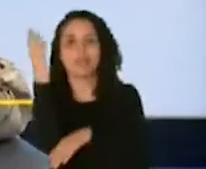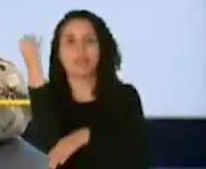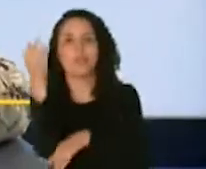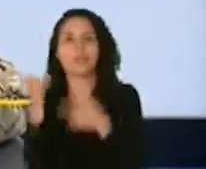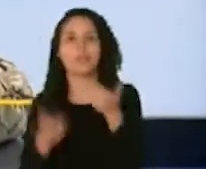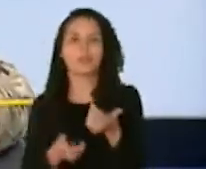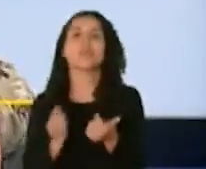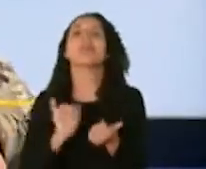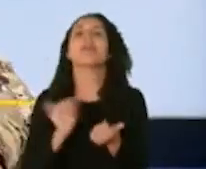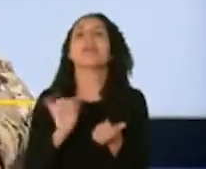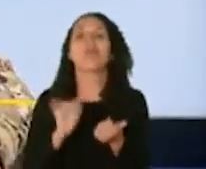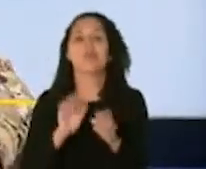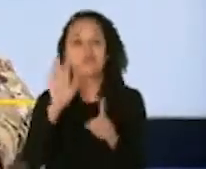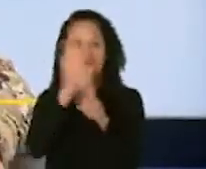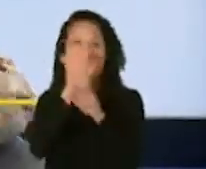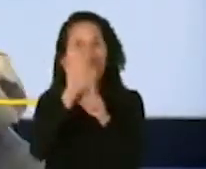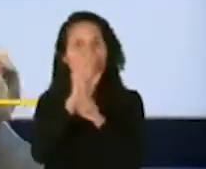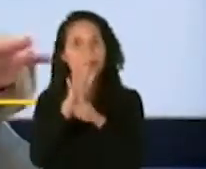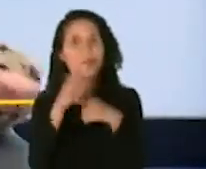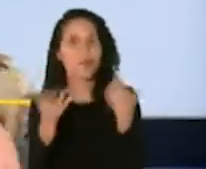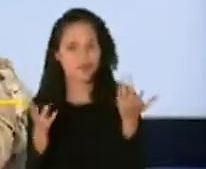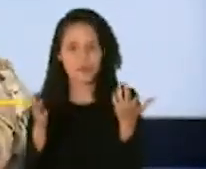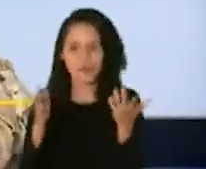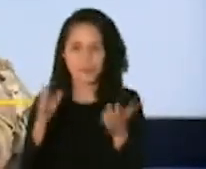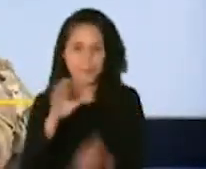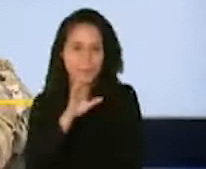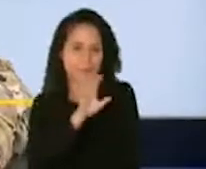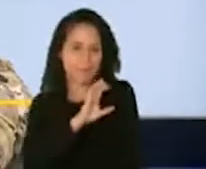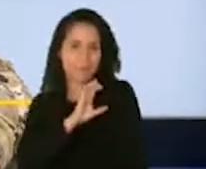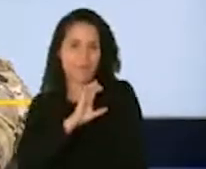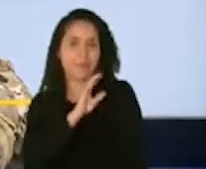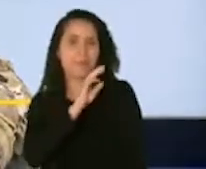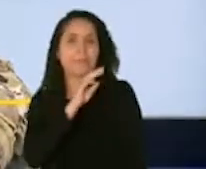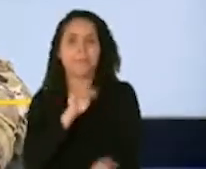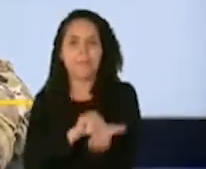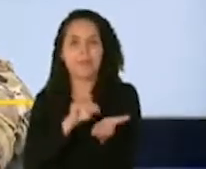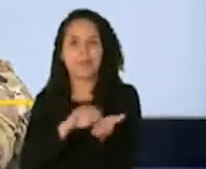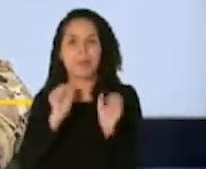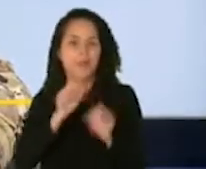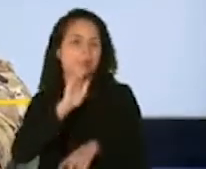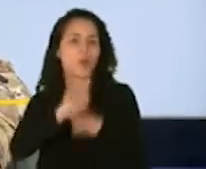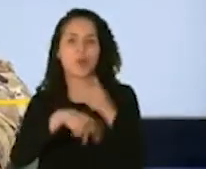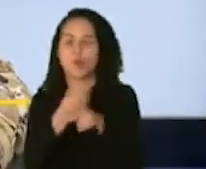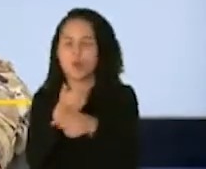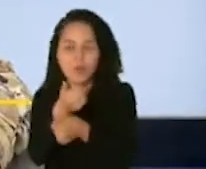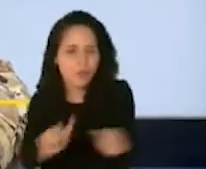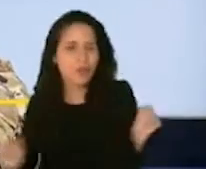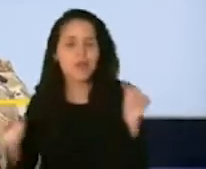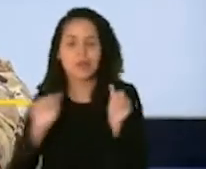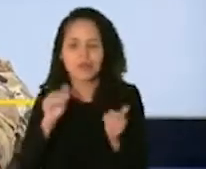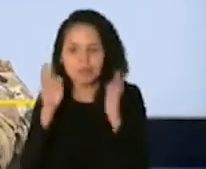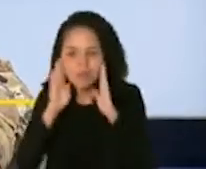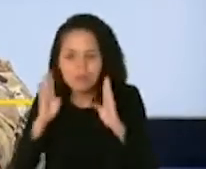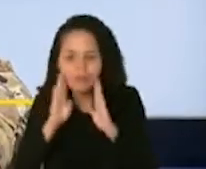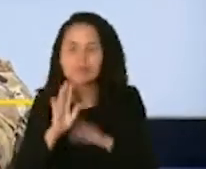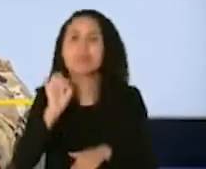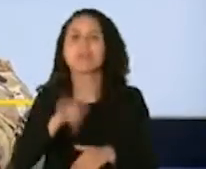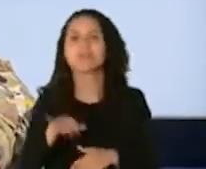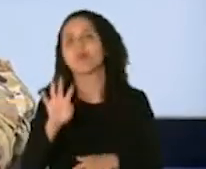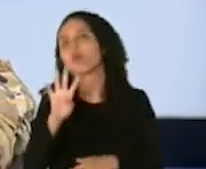famoso médico que en la película dice medic, medic y puede hacer todo tipo de trabajo. En esa fuerza contamos cerca de unos 400